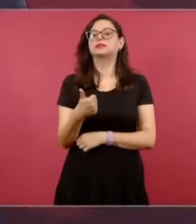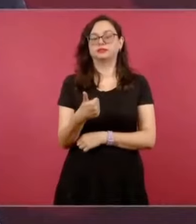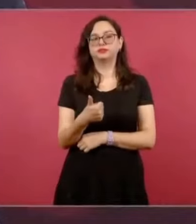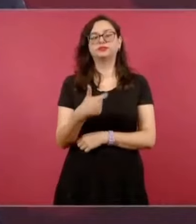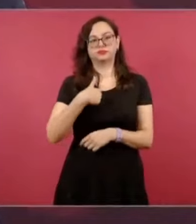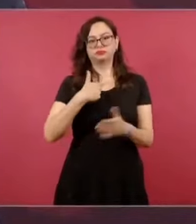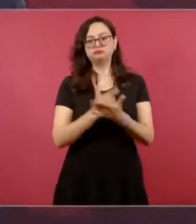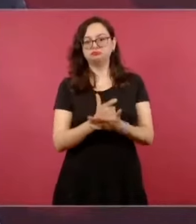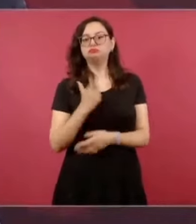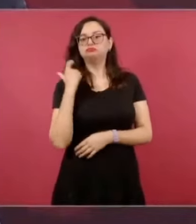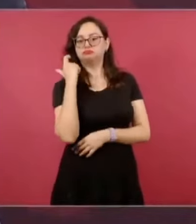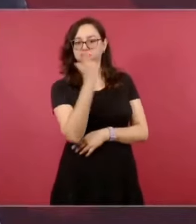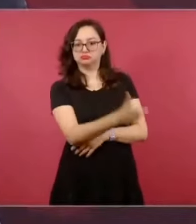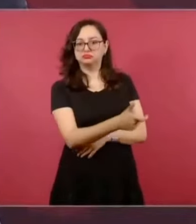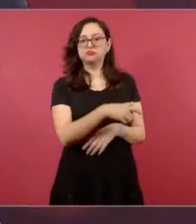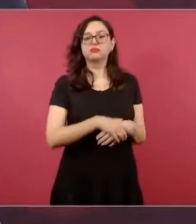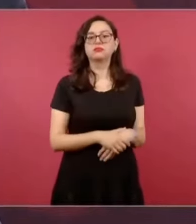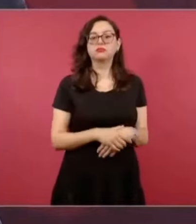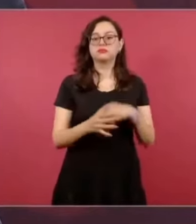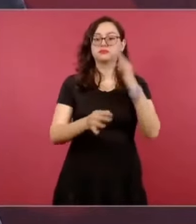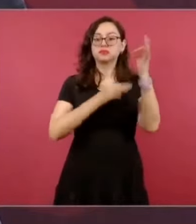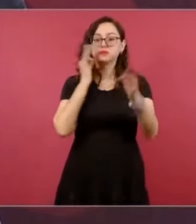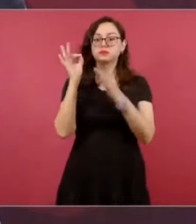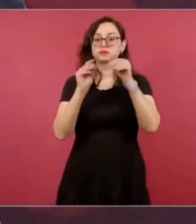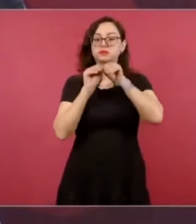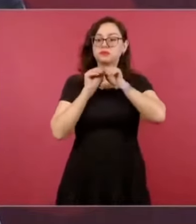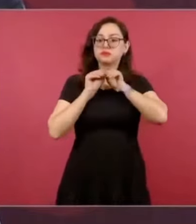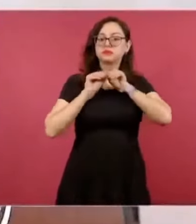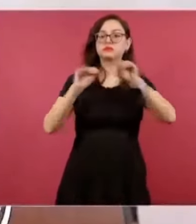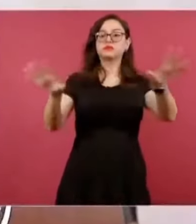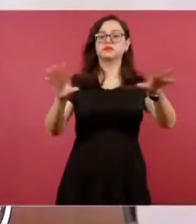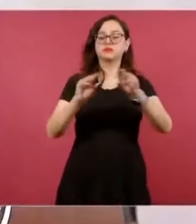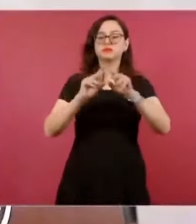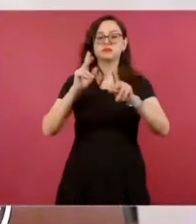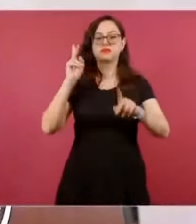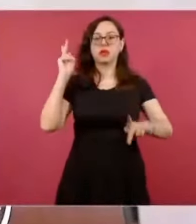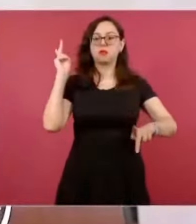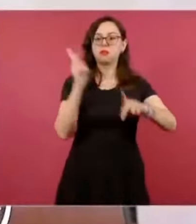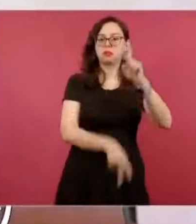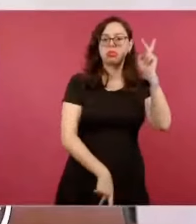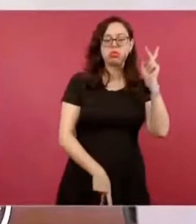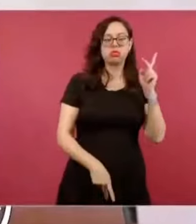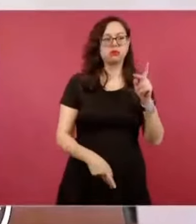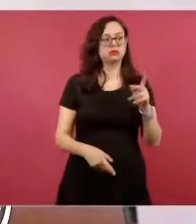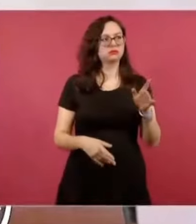alegando de que no le habíamos pagado por adelantado.